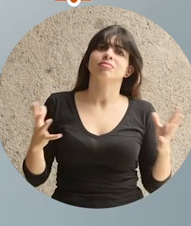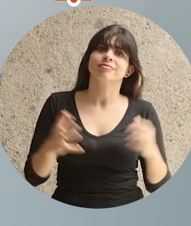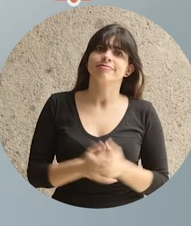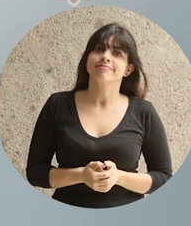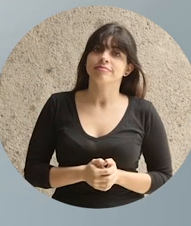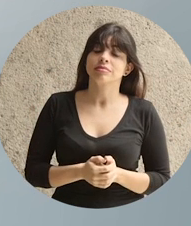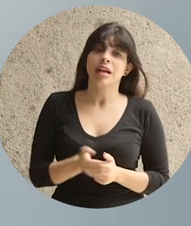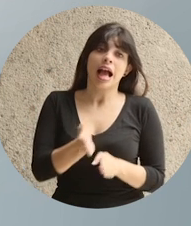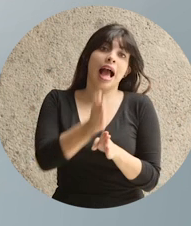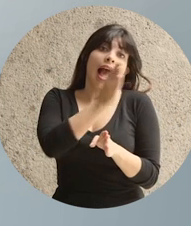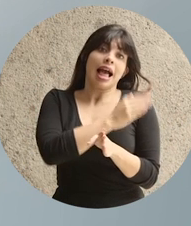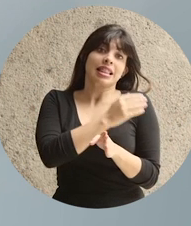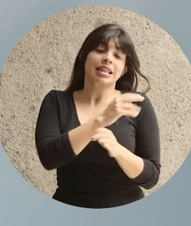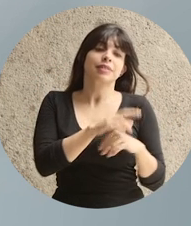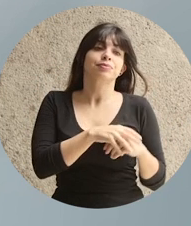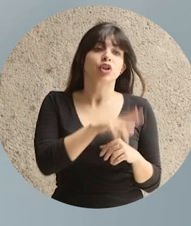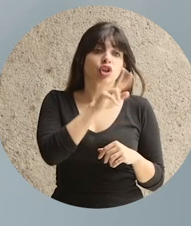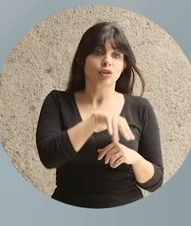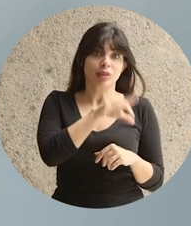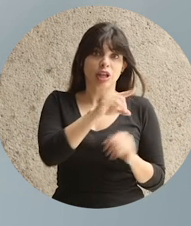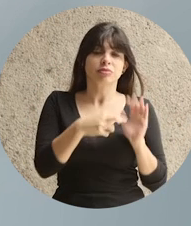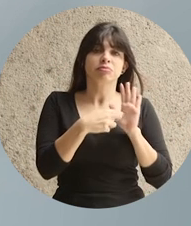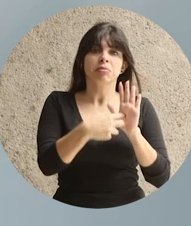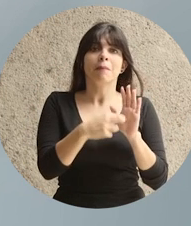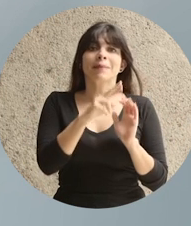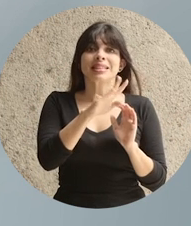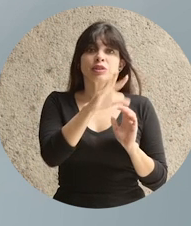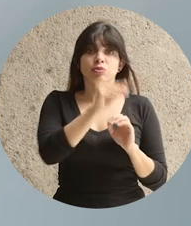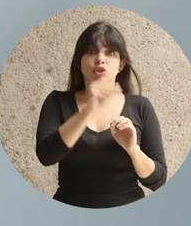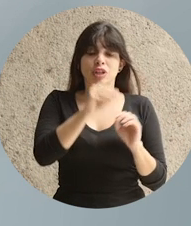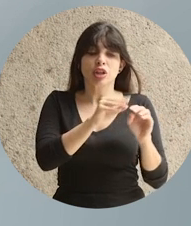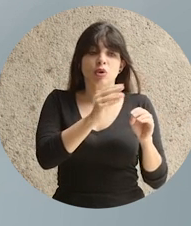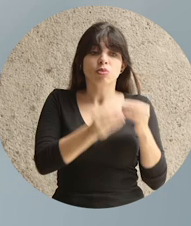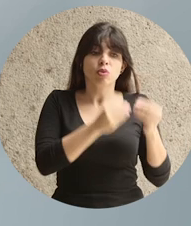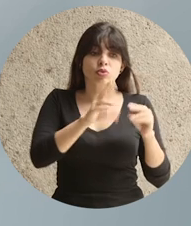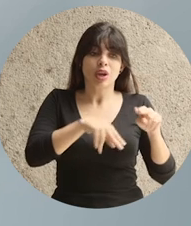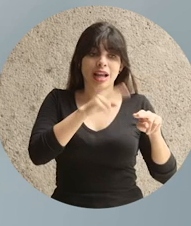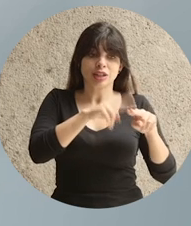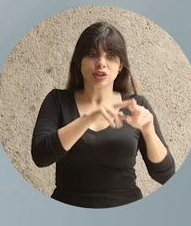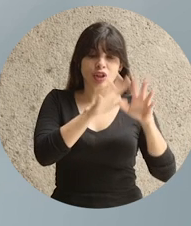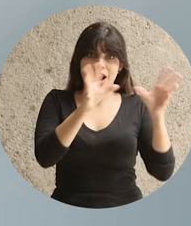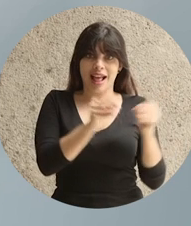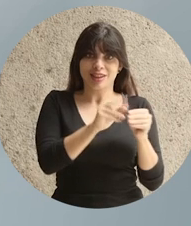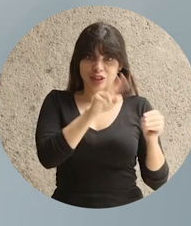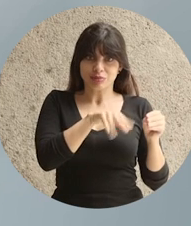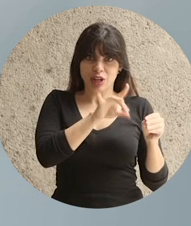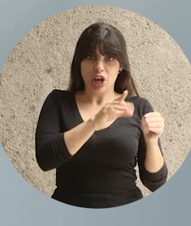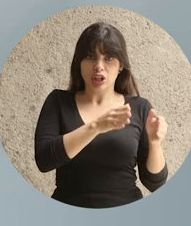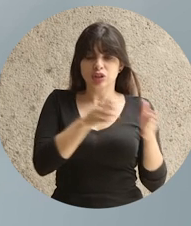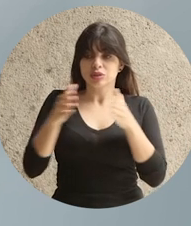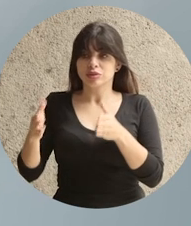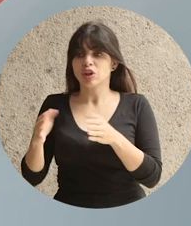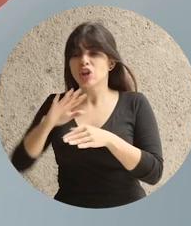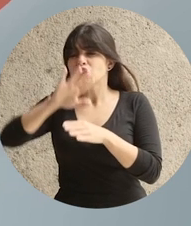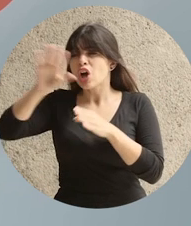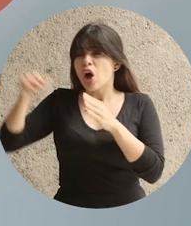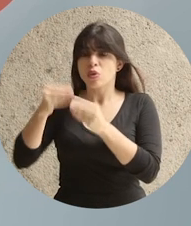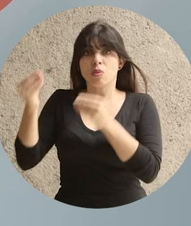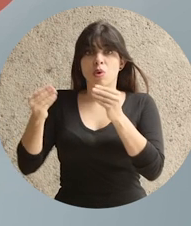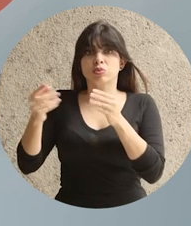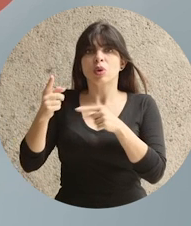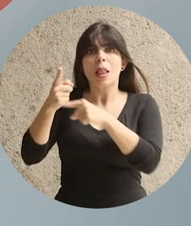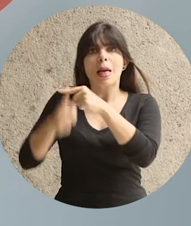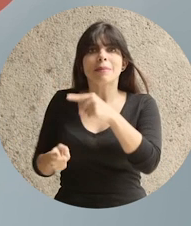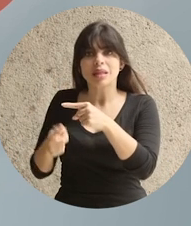inmenso. Pasó de representar el 25% de toda la producción nacional en el 2008 a casi la mitad de todo lo que